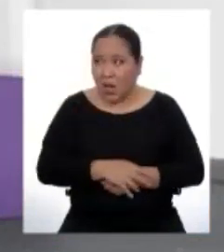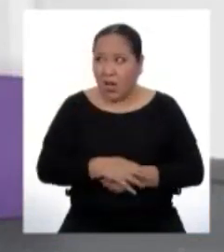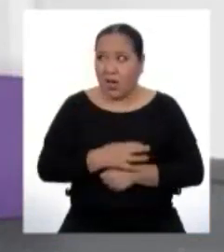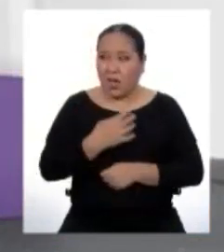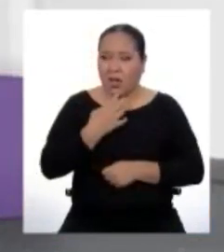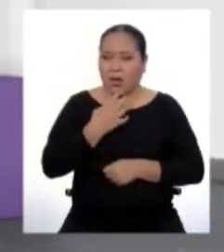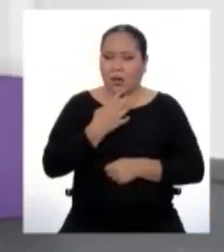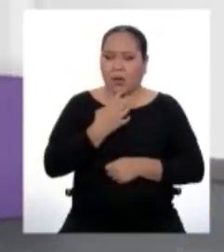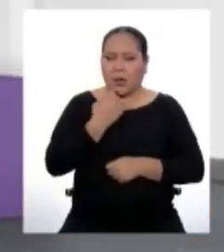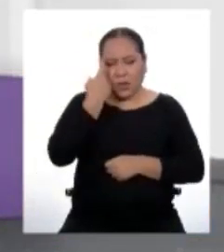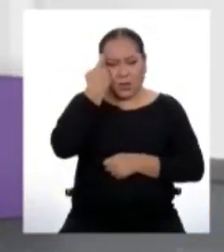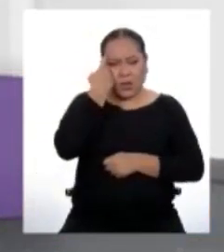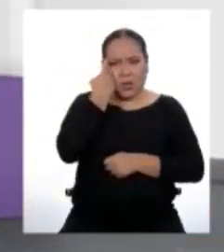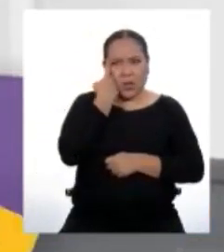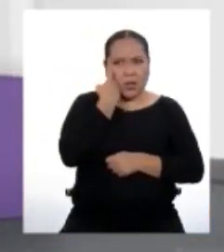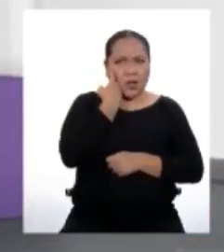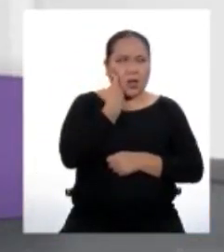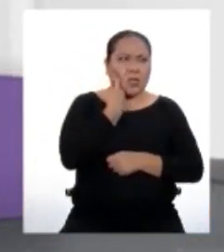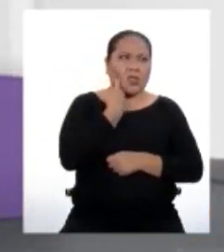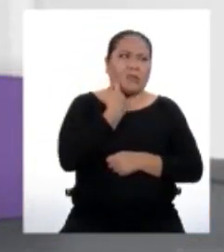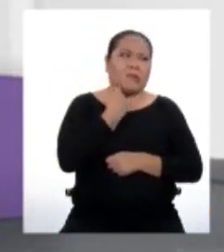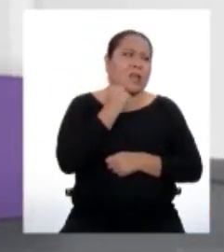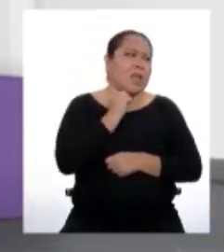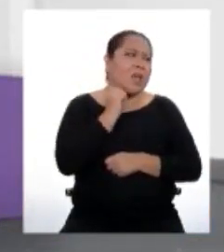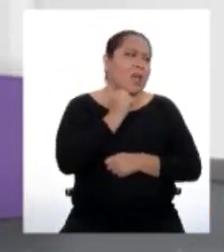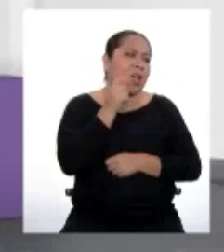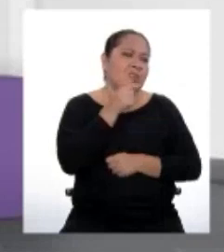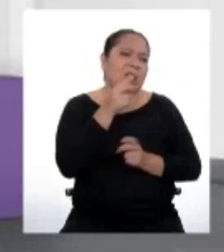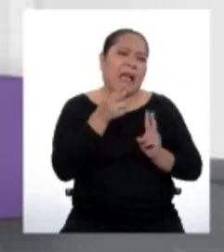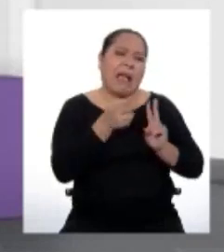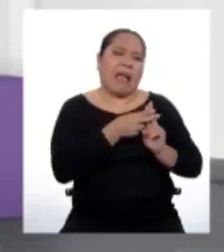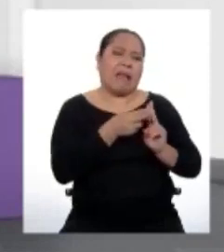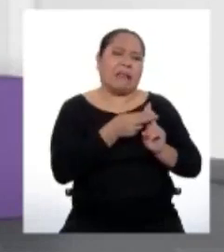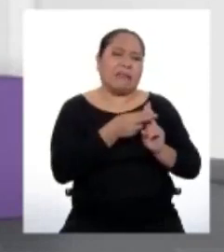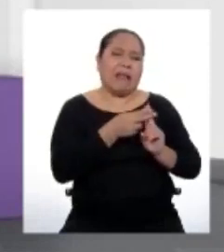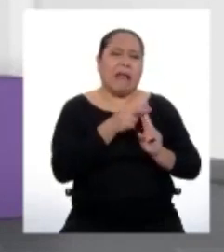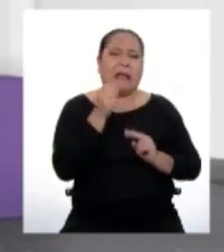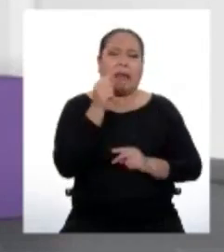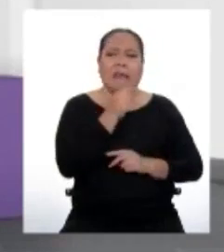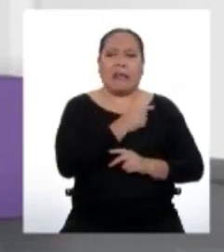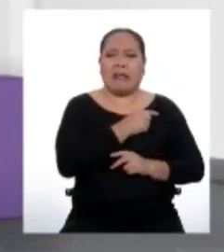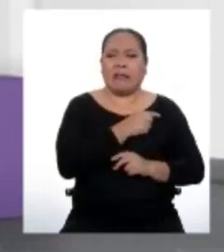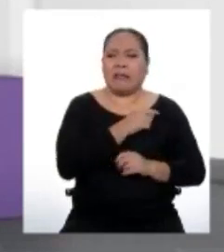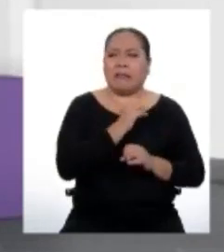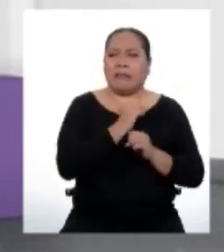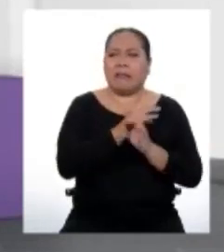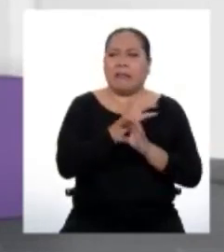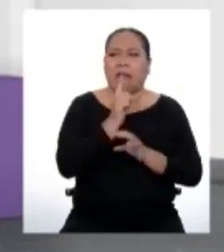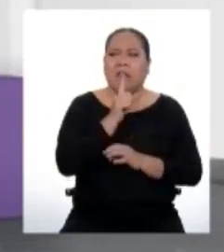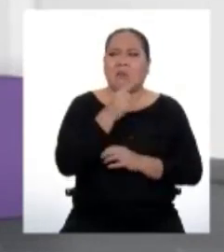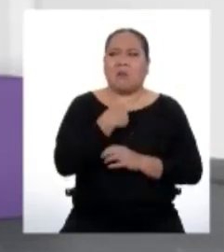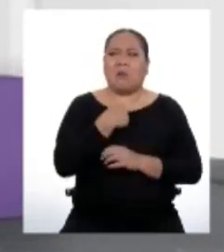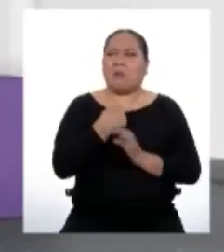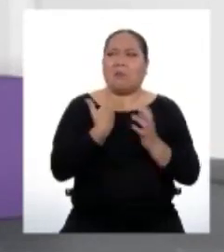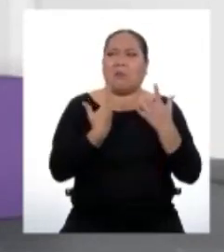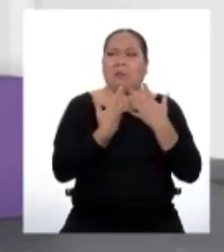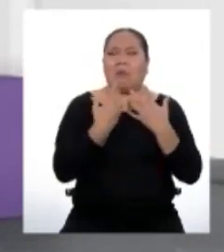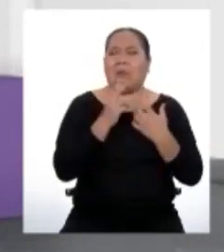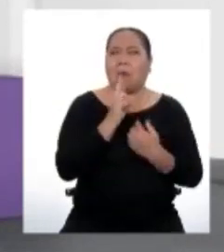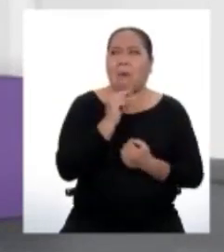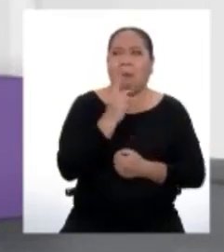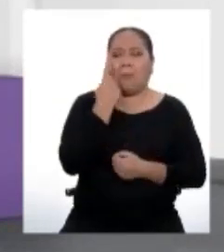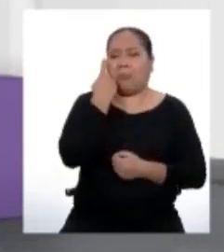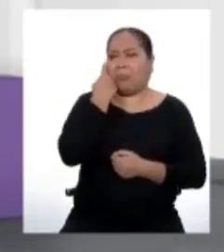sí, yo eso de hashtag y hashtag y esas cosas de redes tampoco van conmigo. Pero justamente